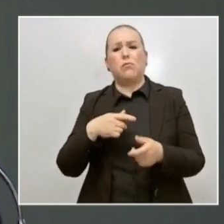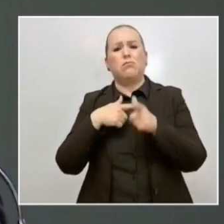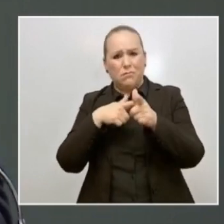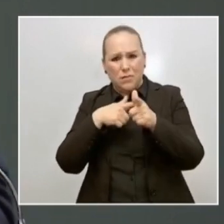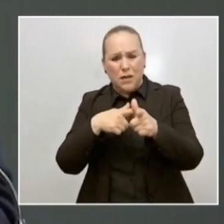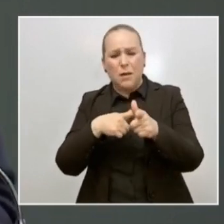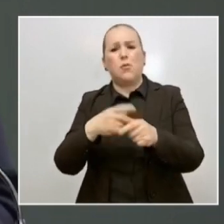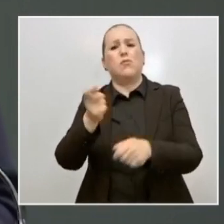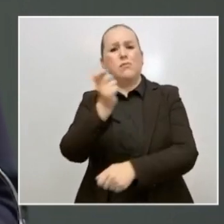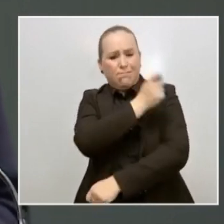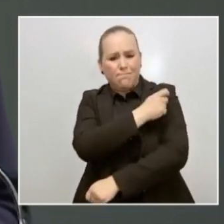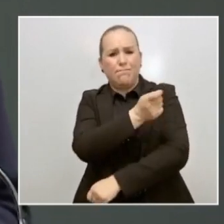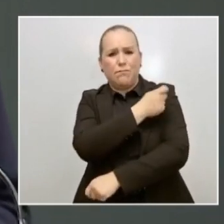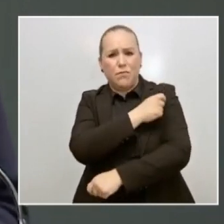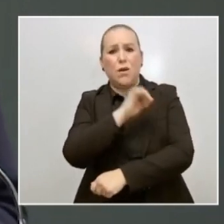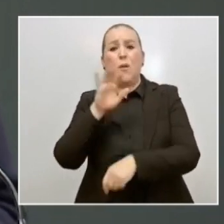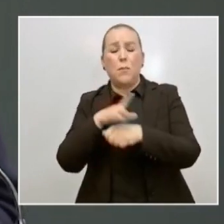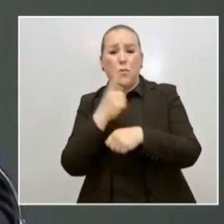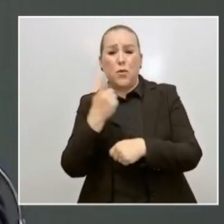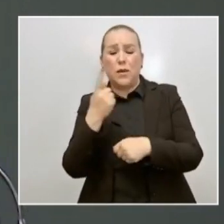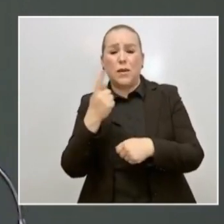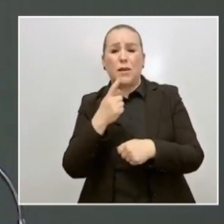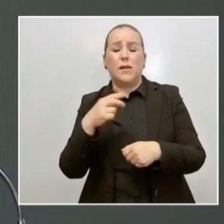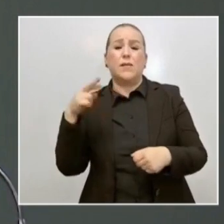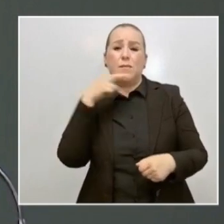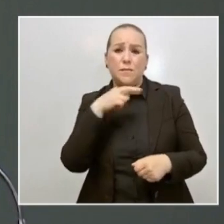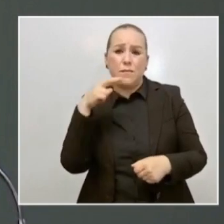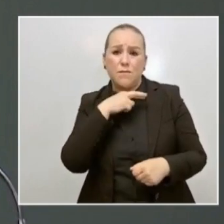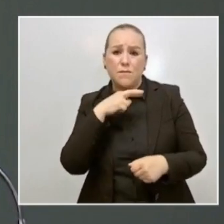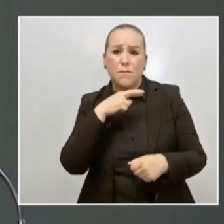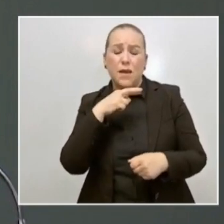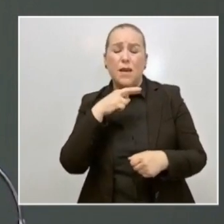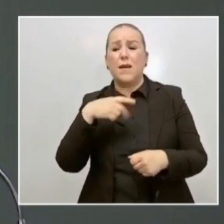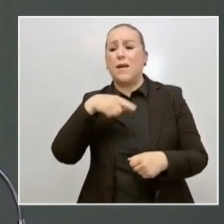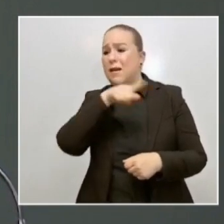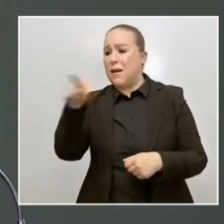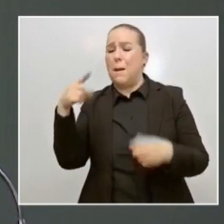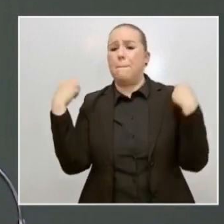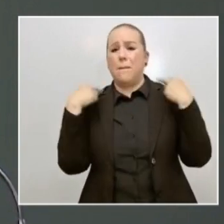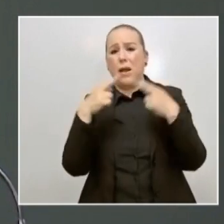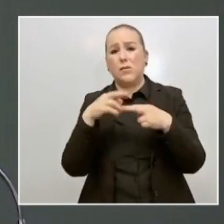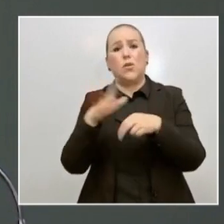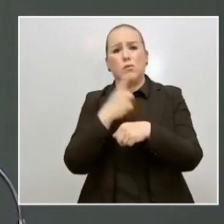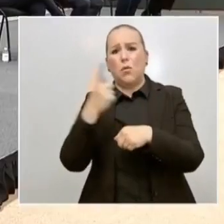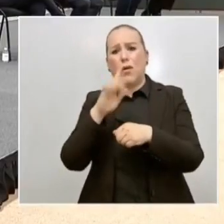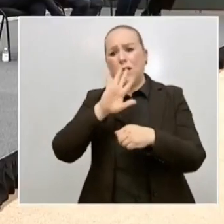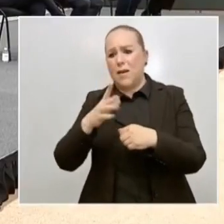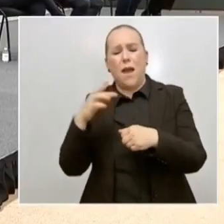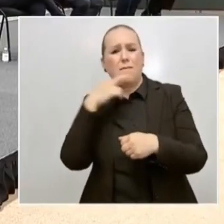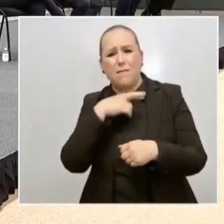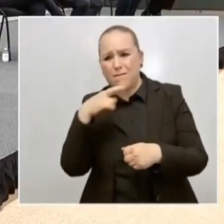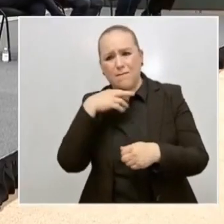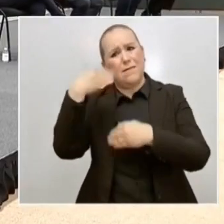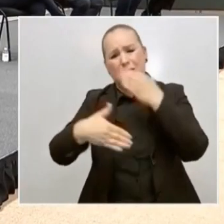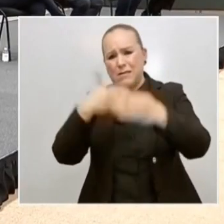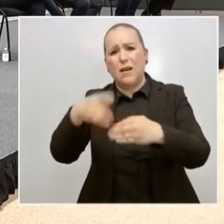porque urge regresar a clases. En eso estamos totalmente de acuerdo, presidente.